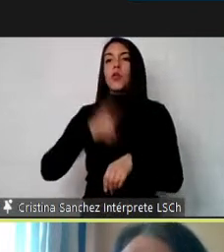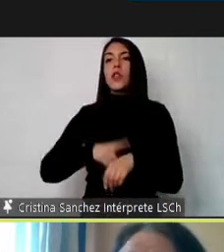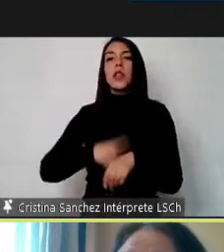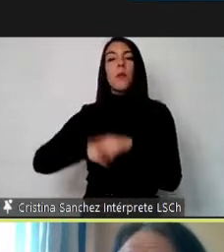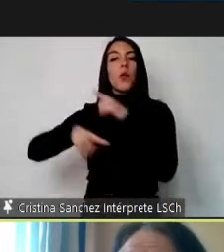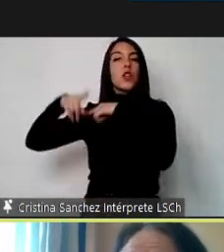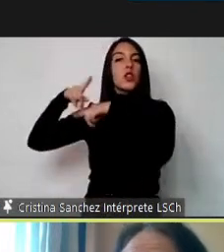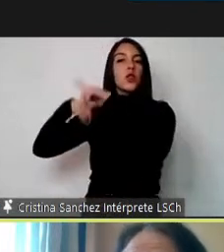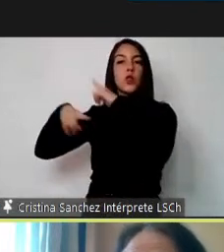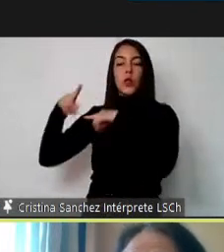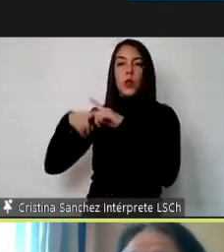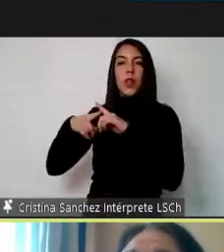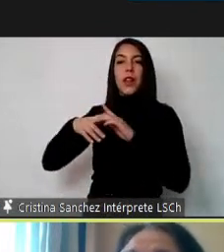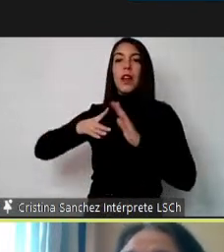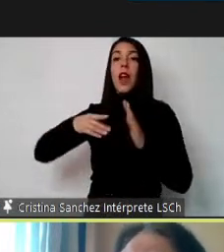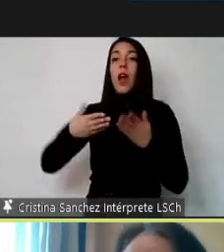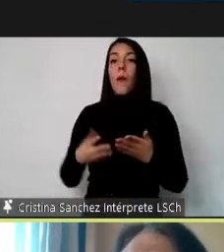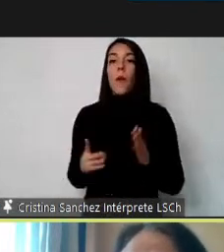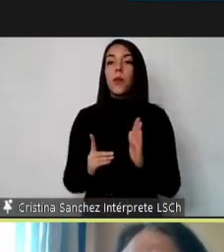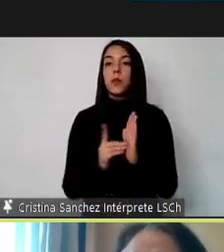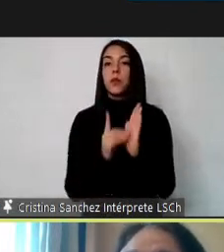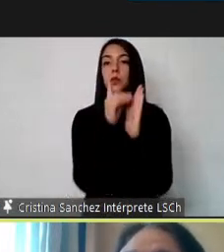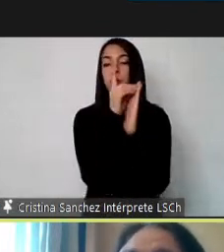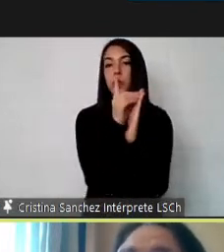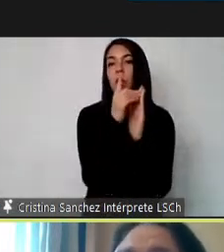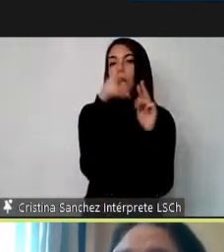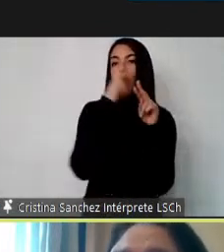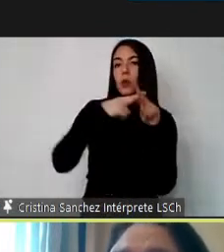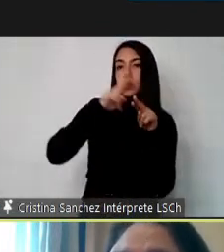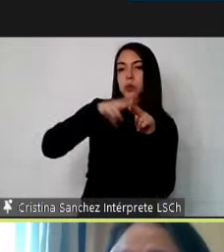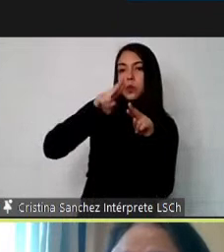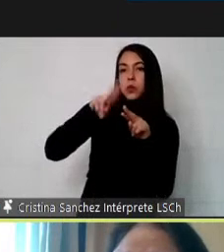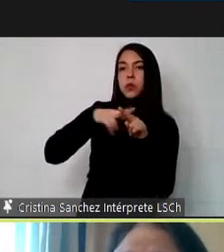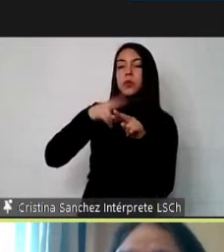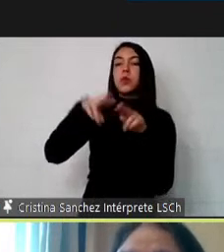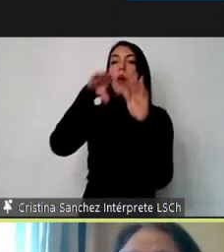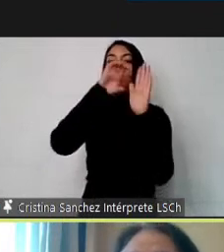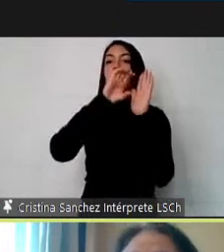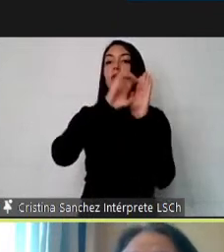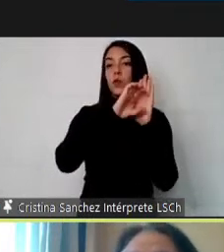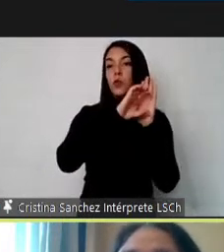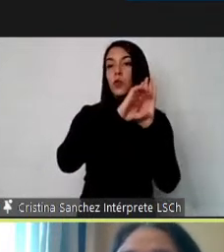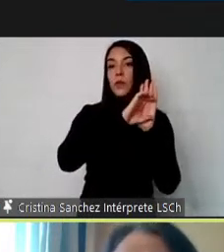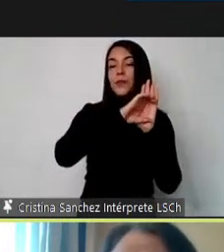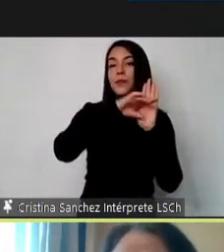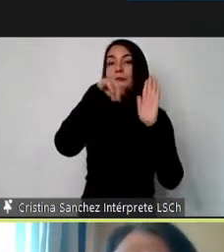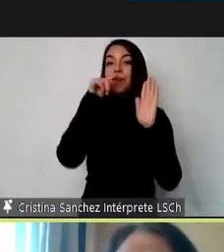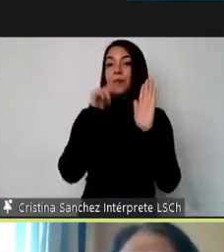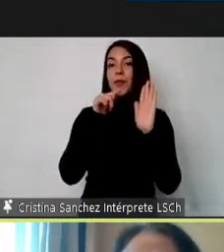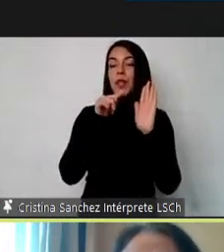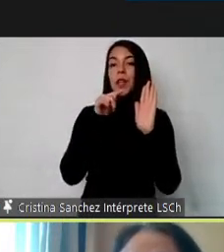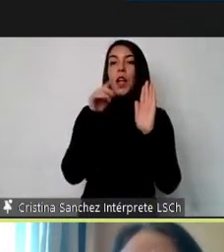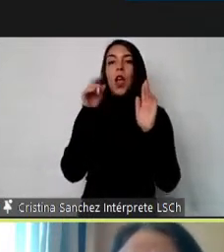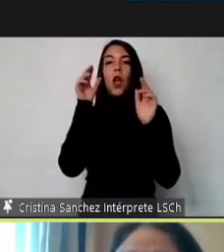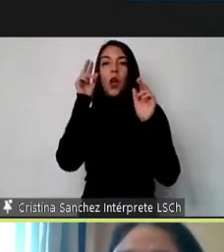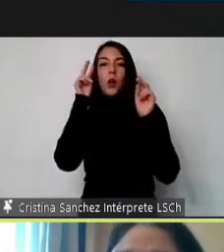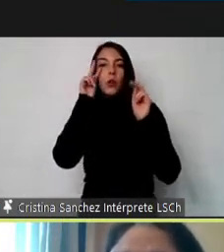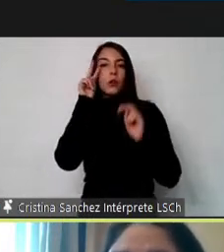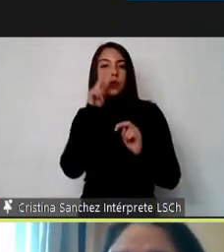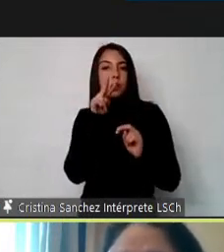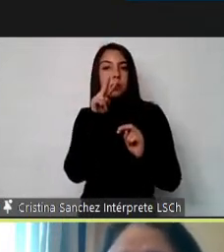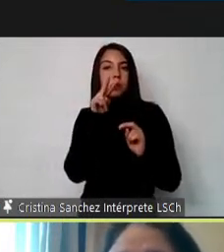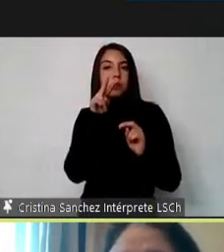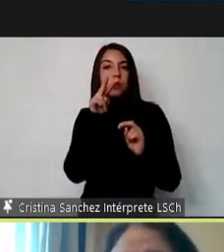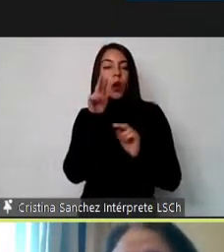porque se está desarrollando, se está elaborando una constitución, y ahí debemos velar, porque los derechos